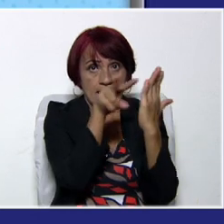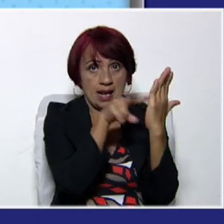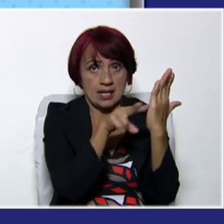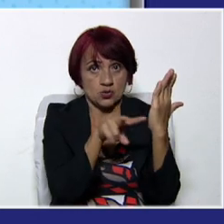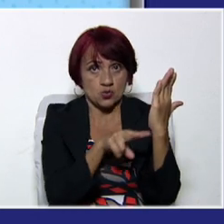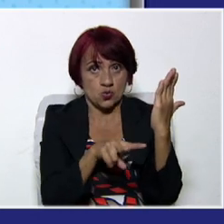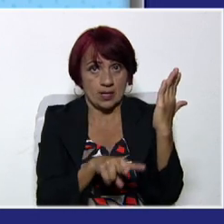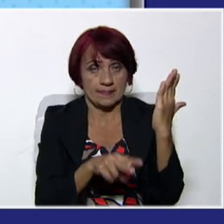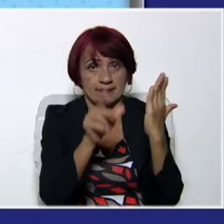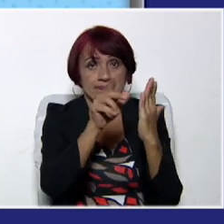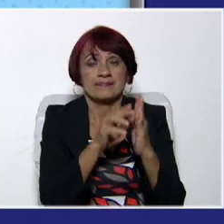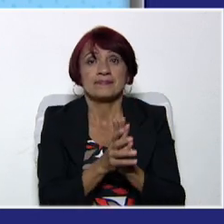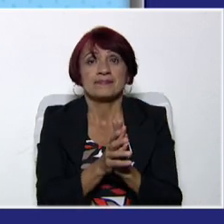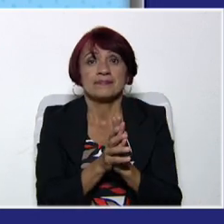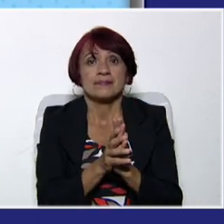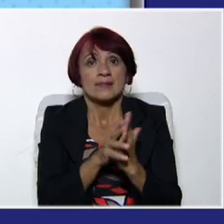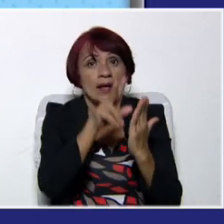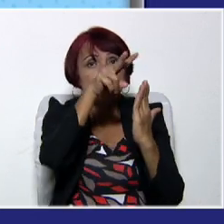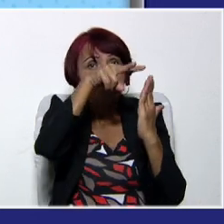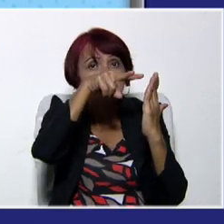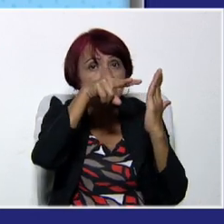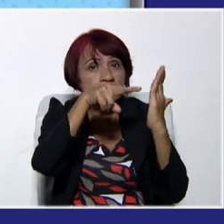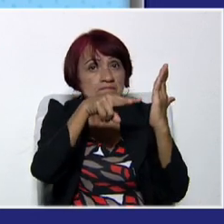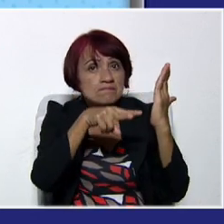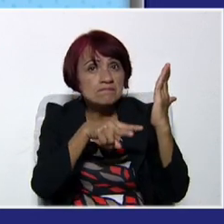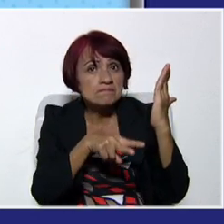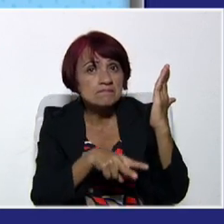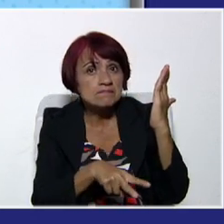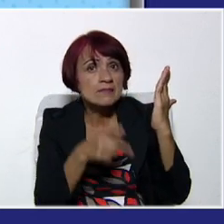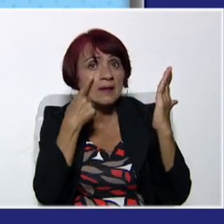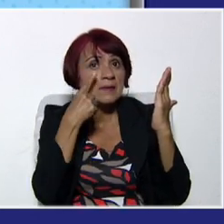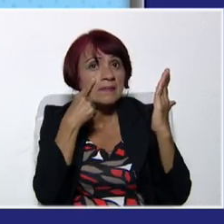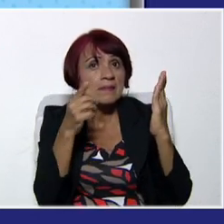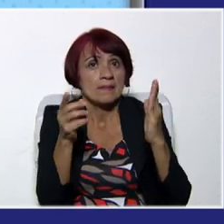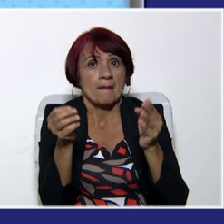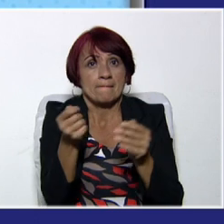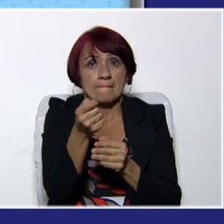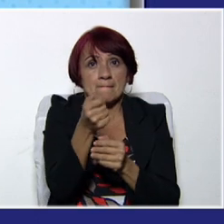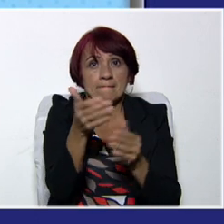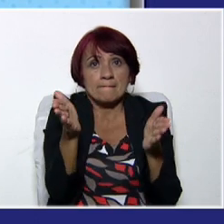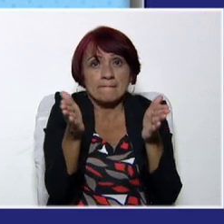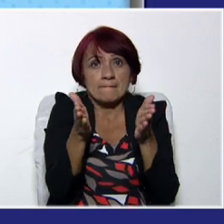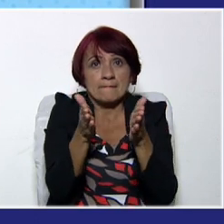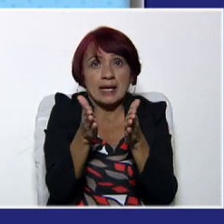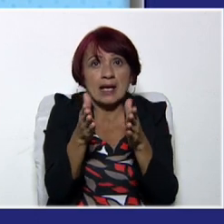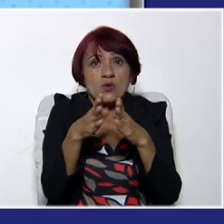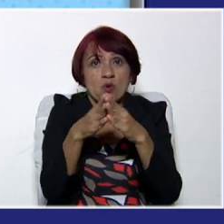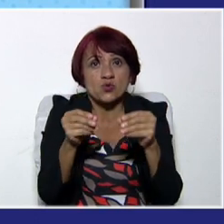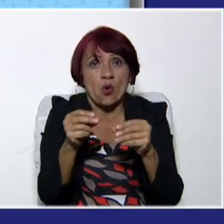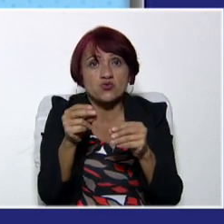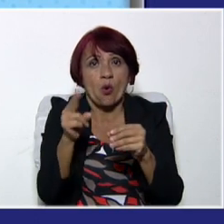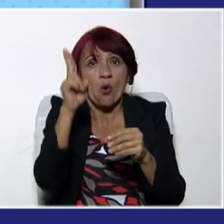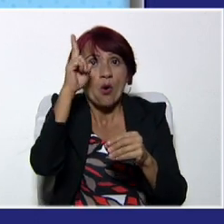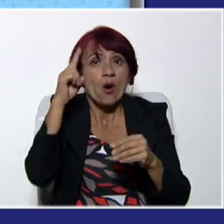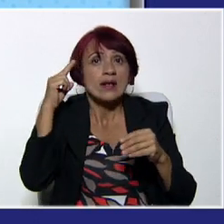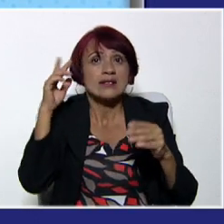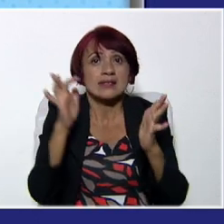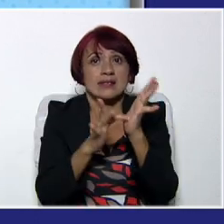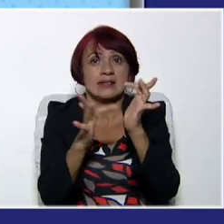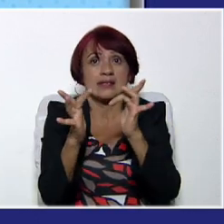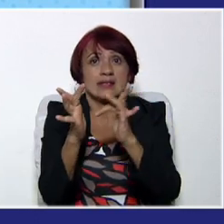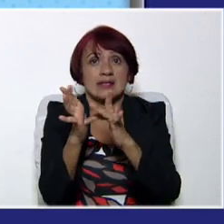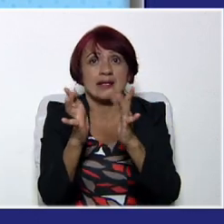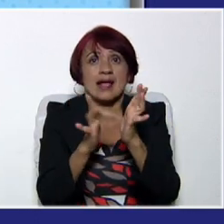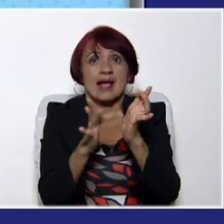Para primer año. Vamos a leer El Pequeño Nazareno. Autor Julio Garmendia.